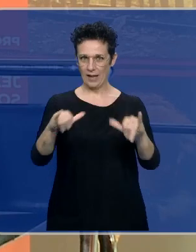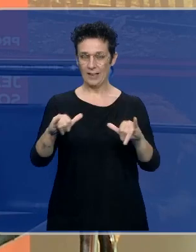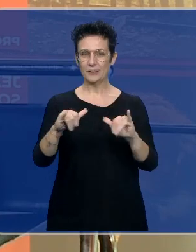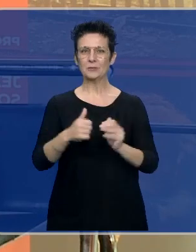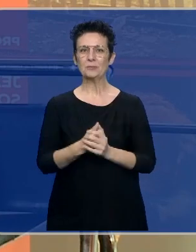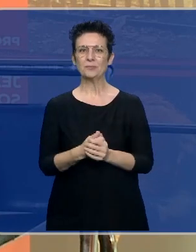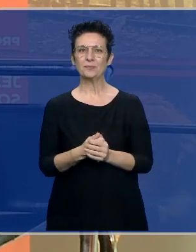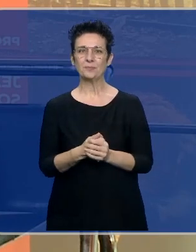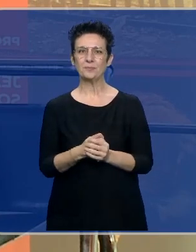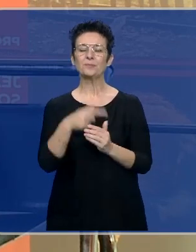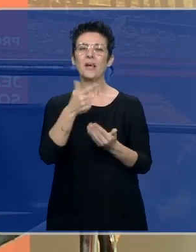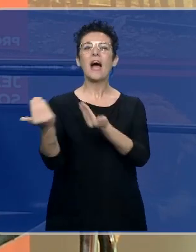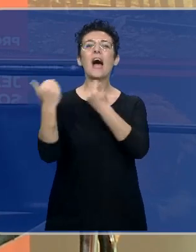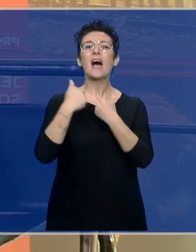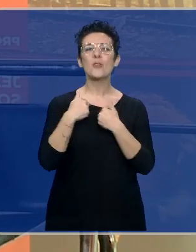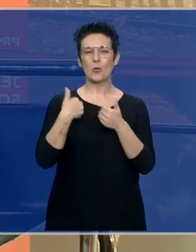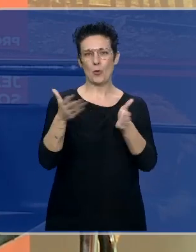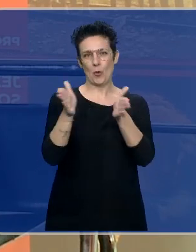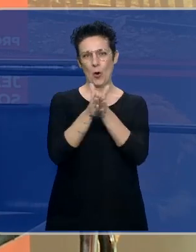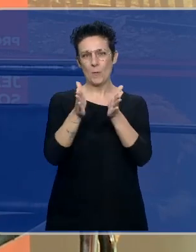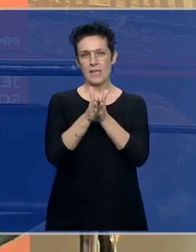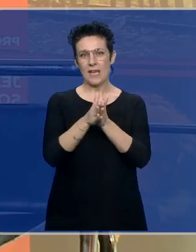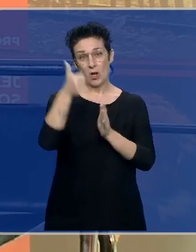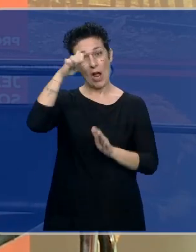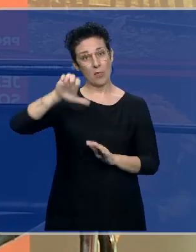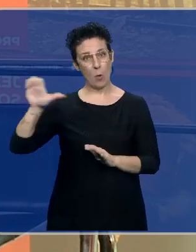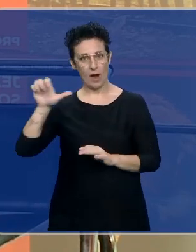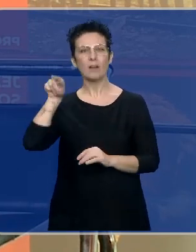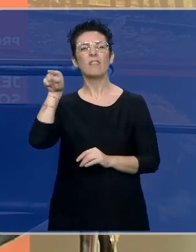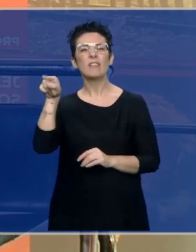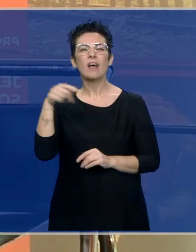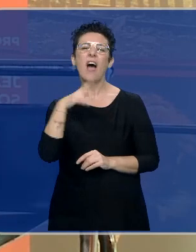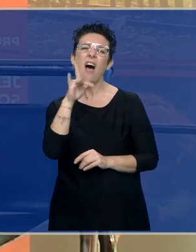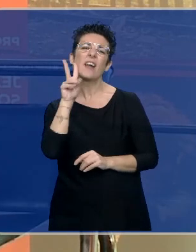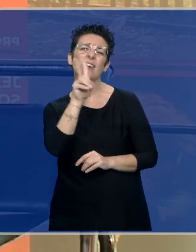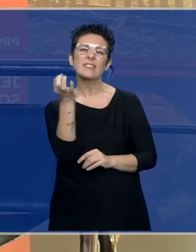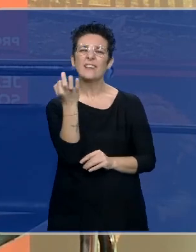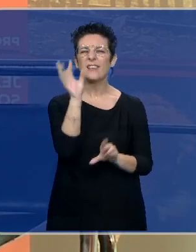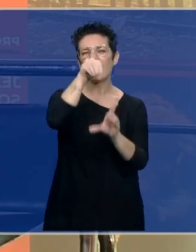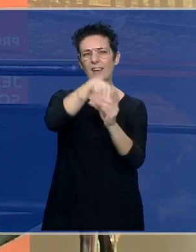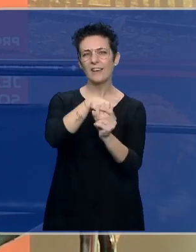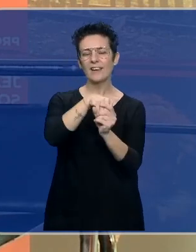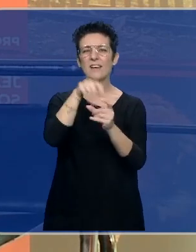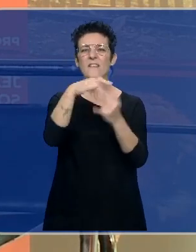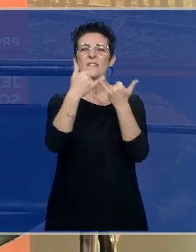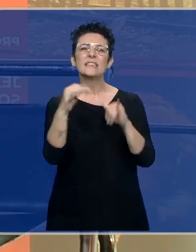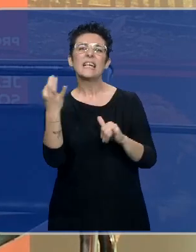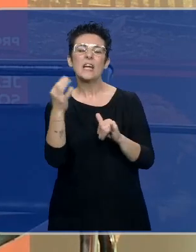eso me va a ayudar el compañero Eduardo. Eduardo, ¿qué vamos a ver en esta gala? ¿Qué